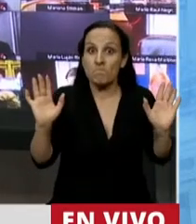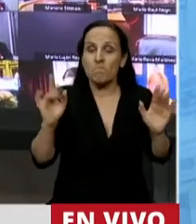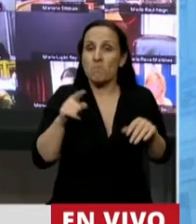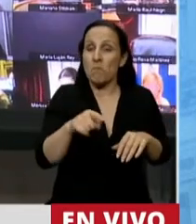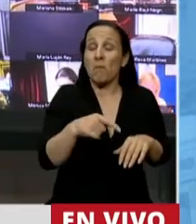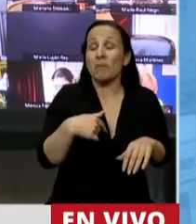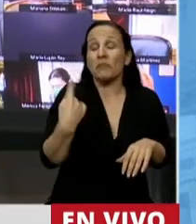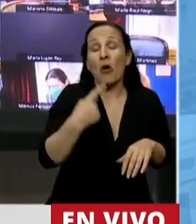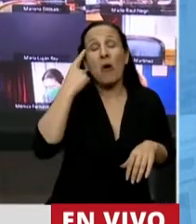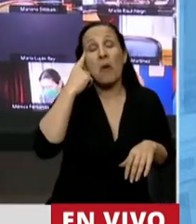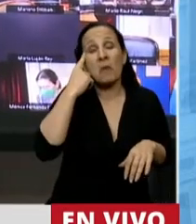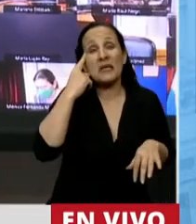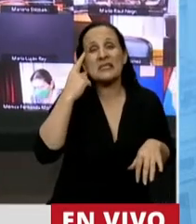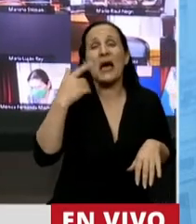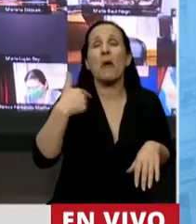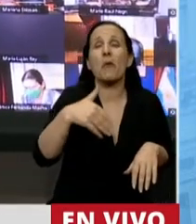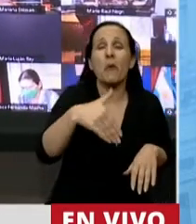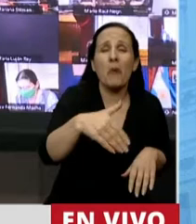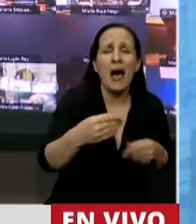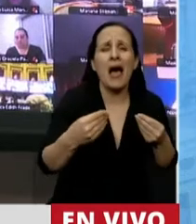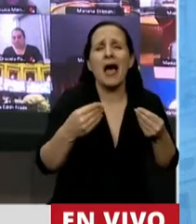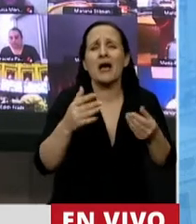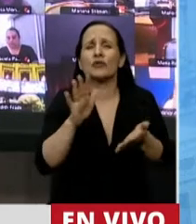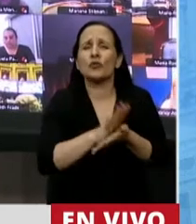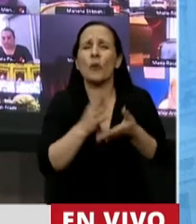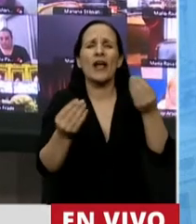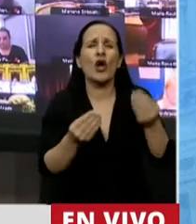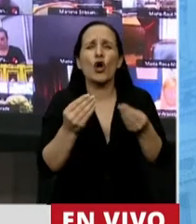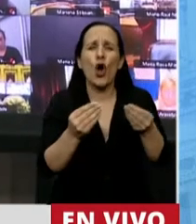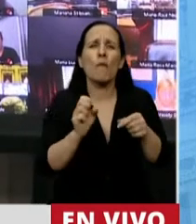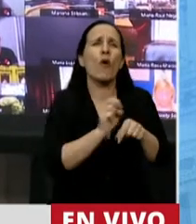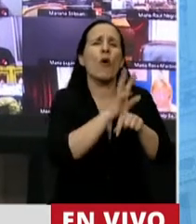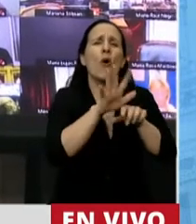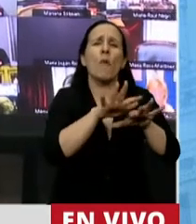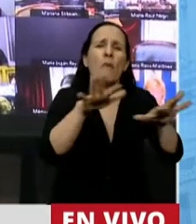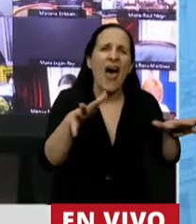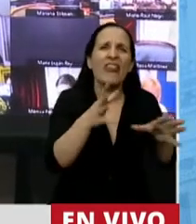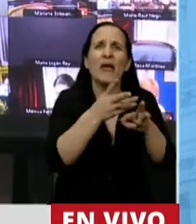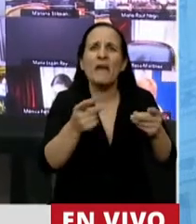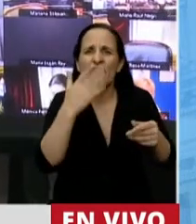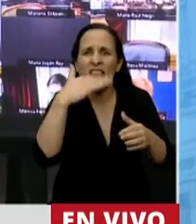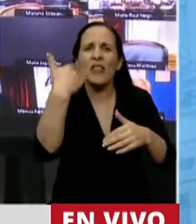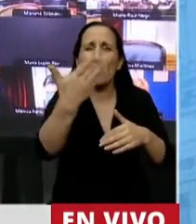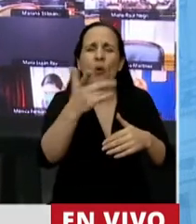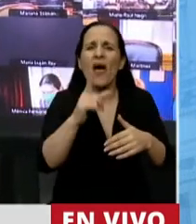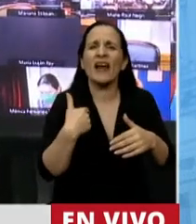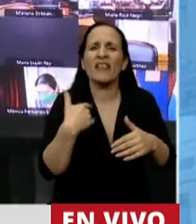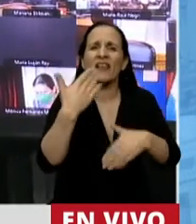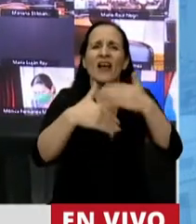estar construyendo las bases de la seguridad y estabilidad post pandemia para poner en marcha nuestro país.